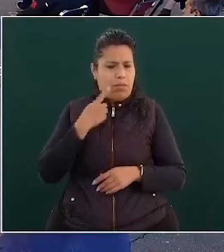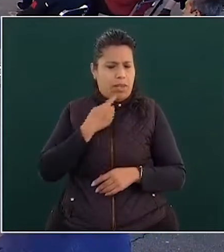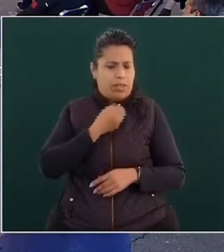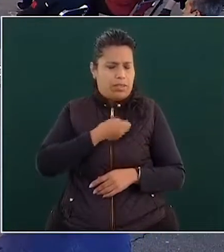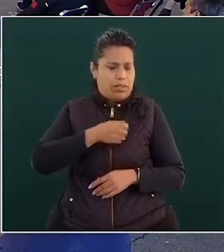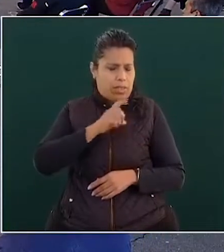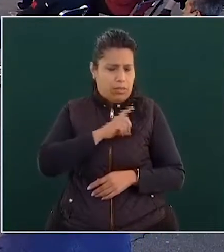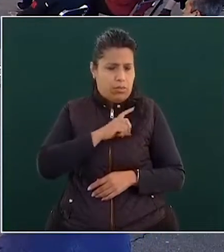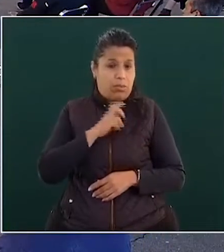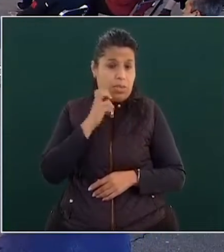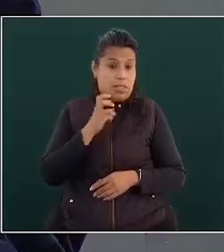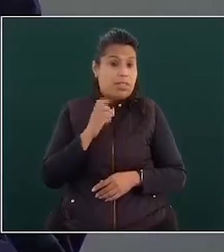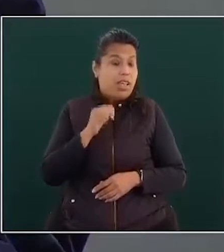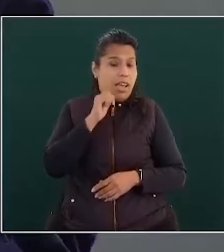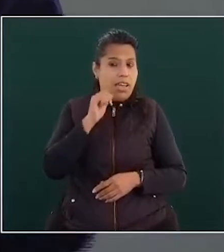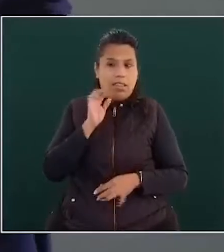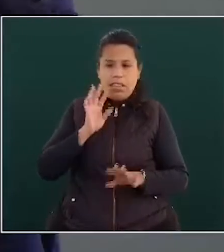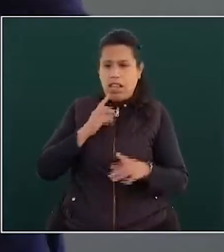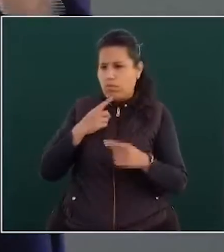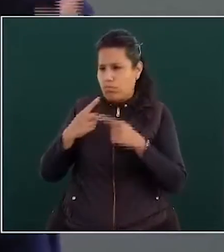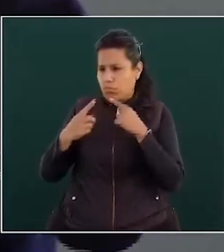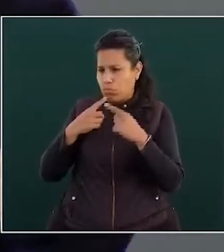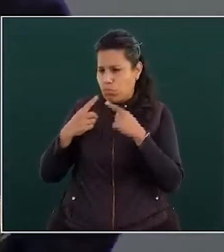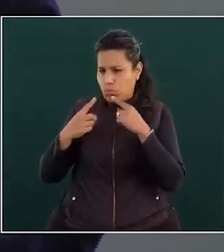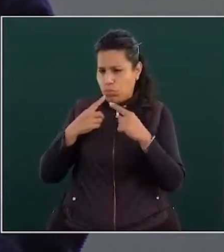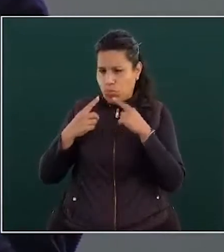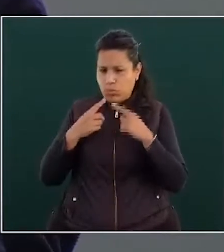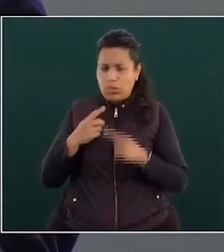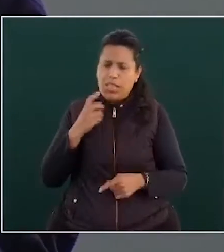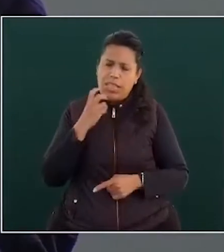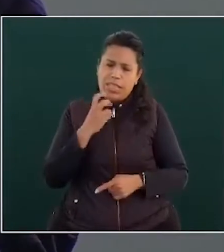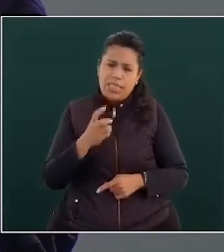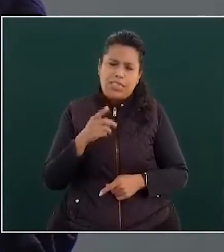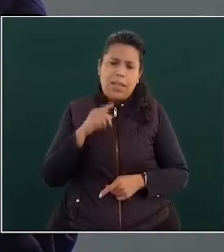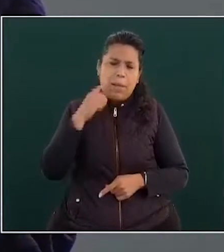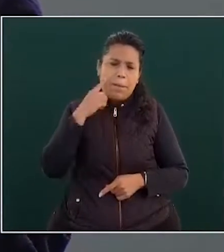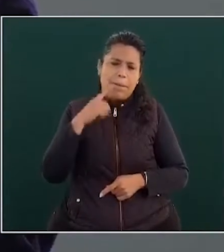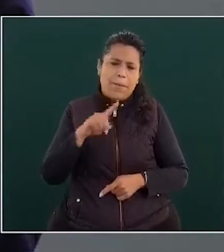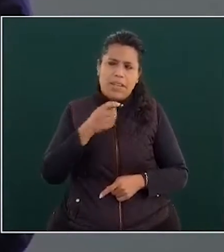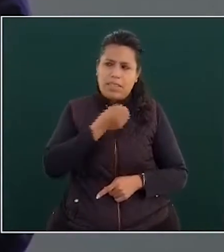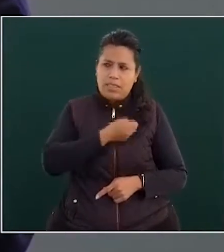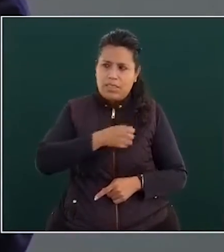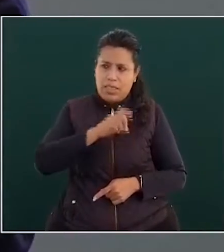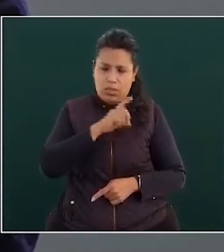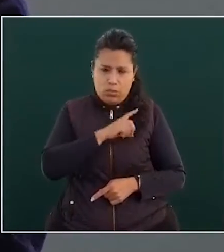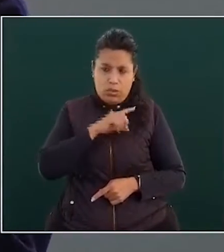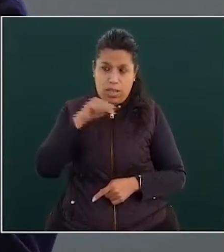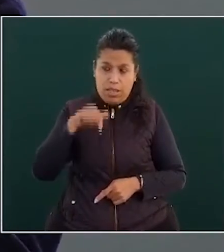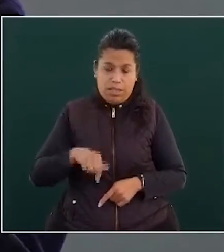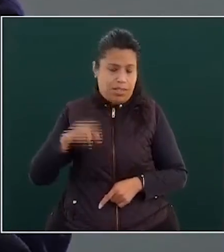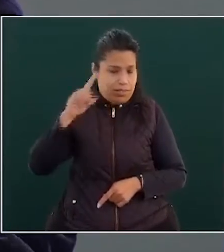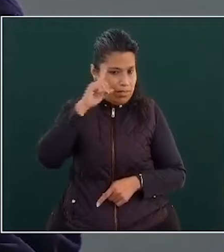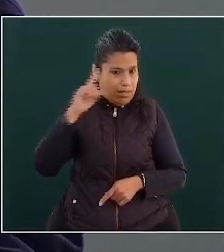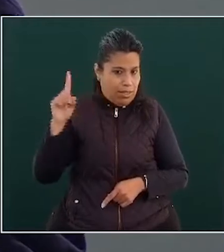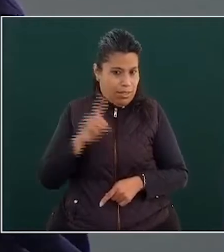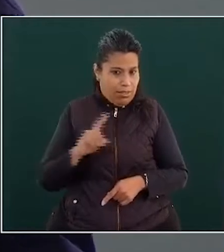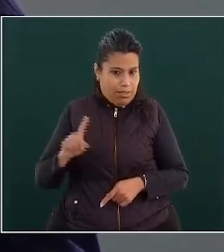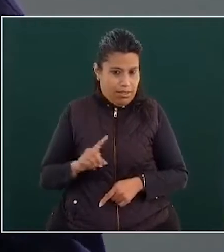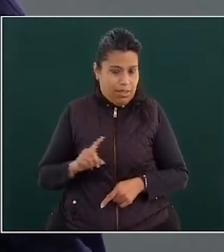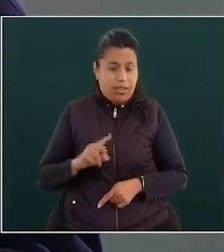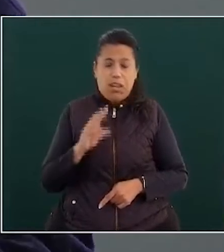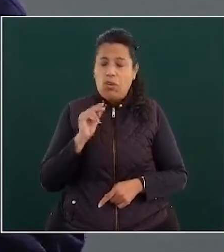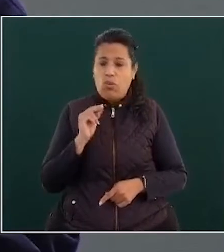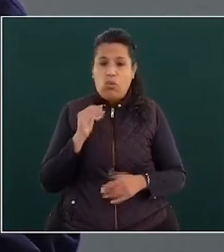ayer lo hablábamos, un sistema integral de salud en Zacatecas, que no